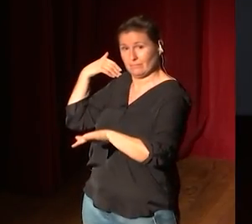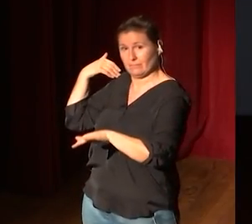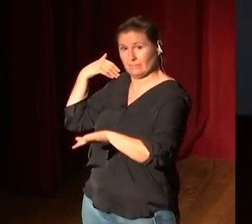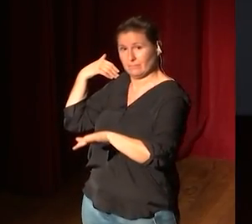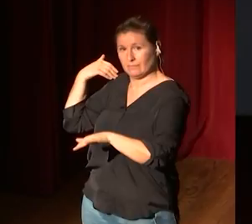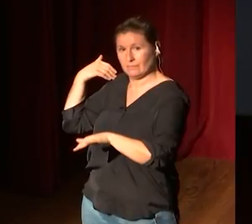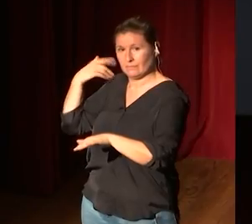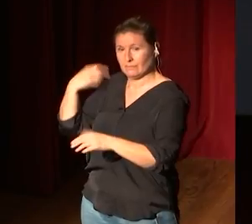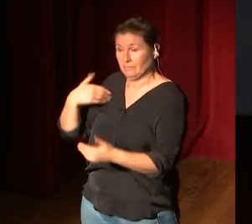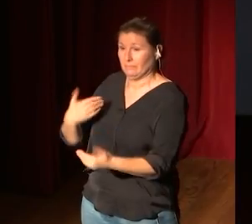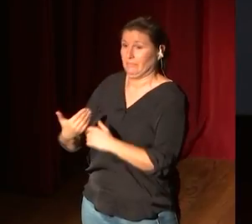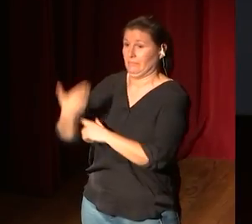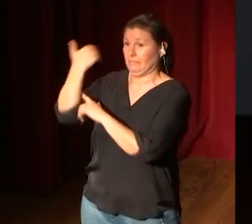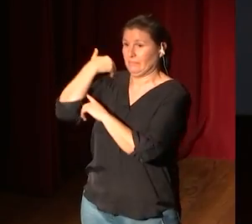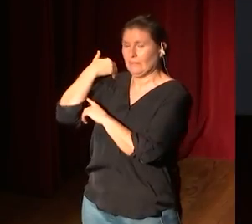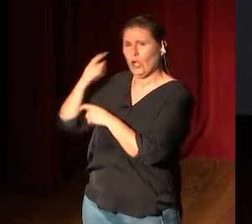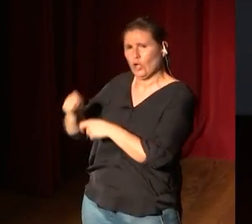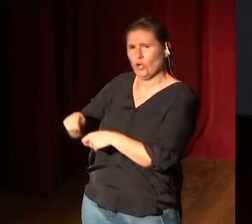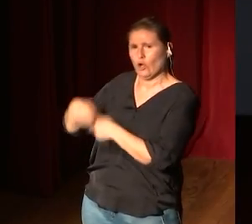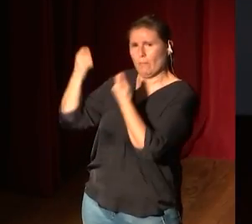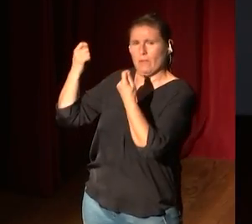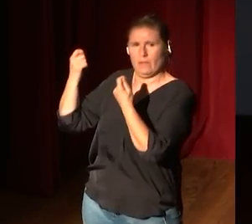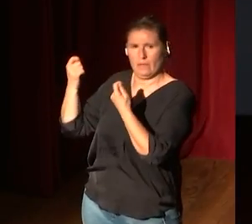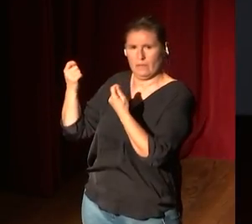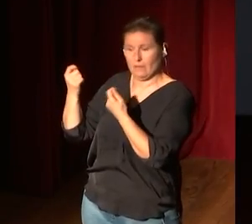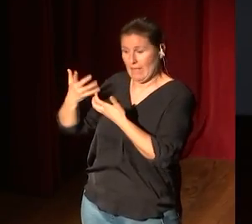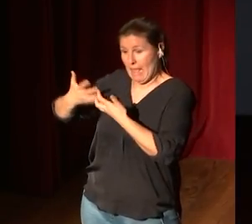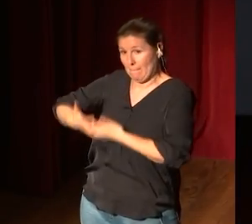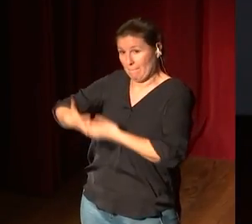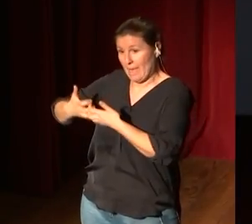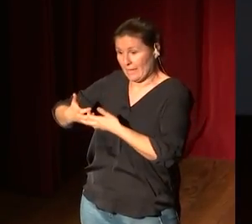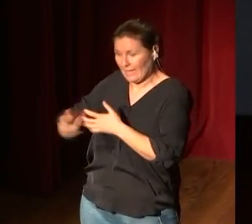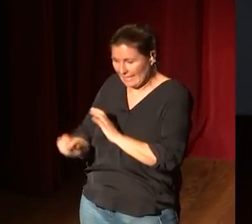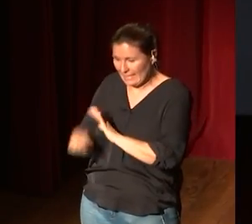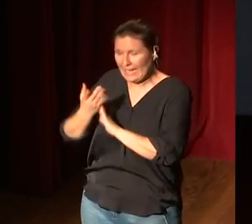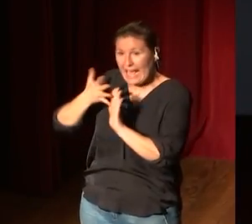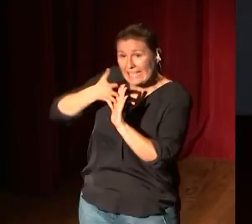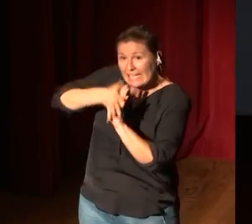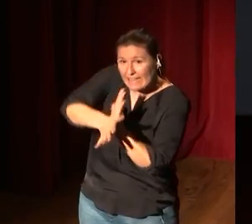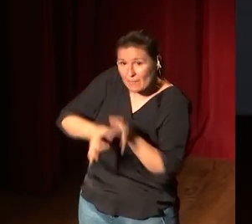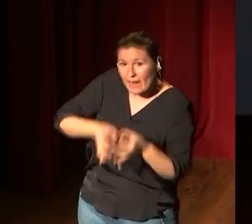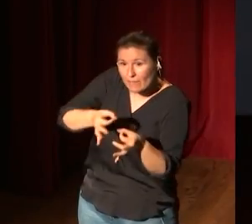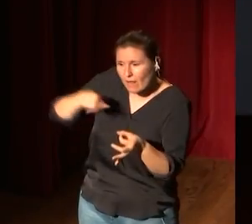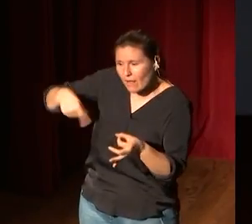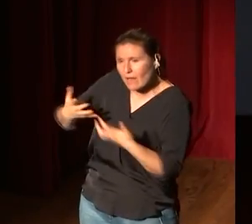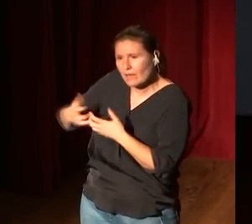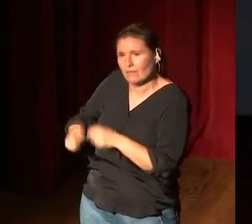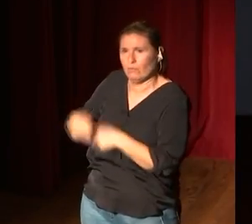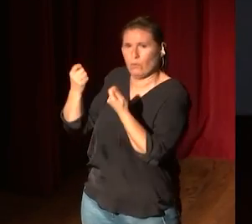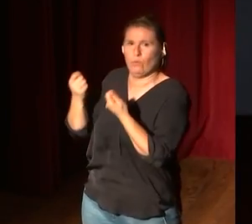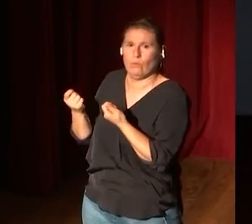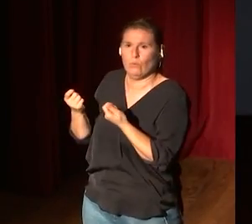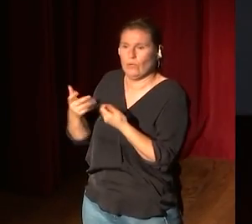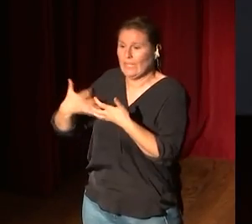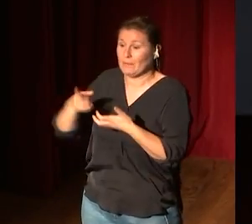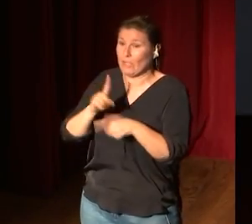y destroza rompe la máquina que crea la eternidad la máquina que crea ese espacio